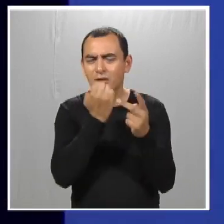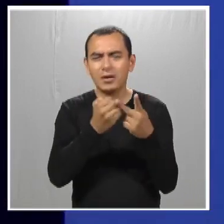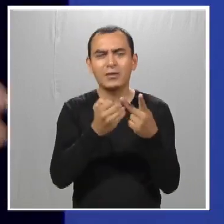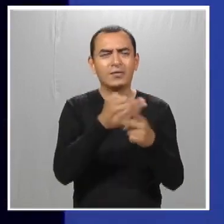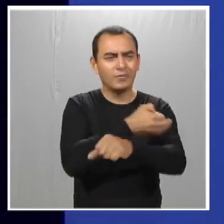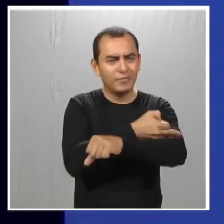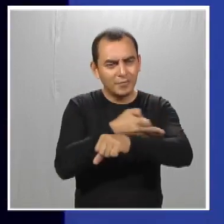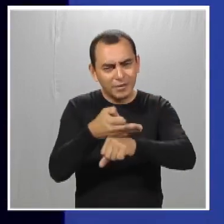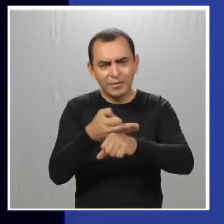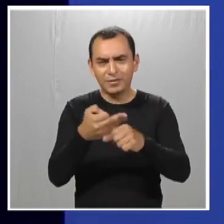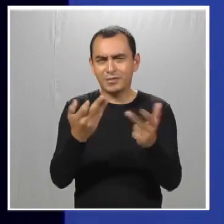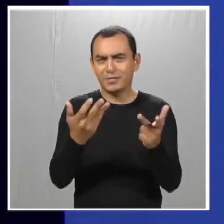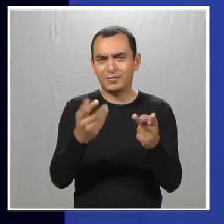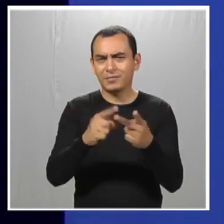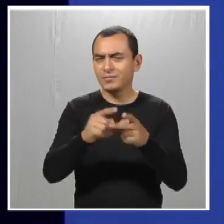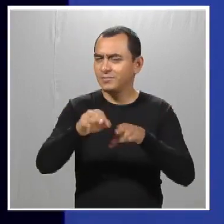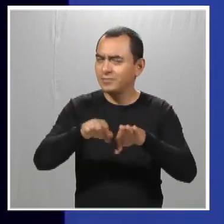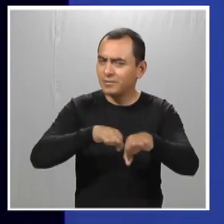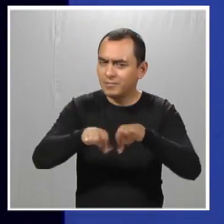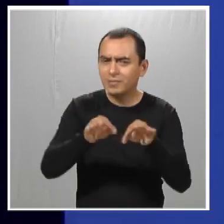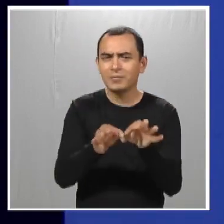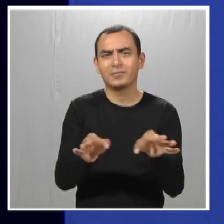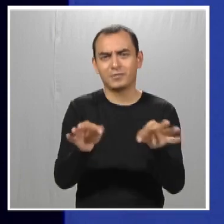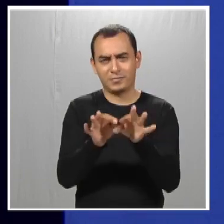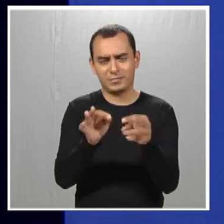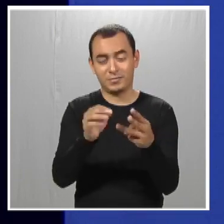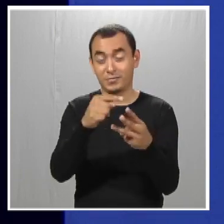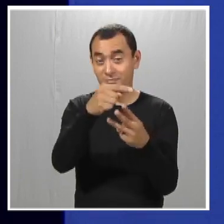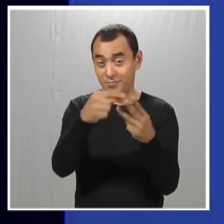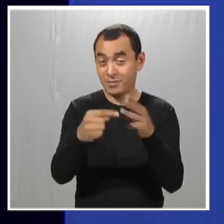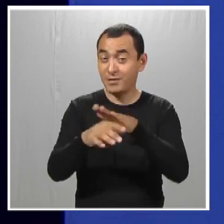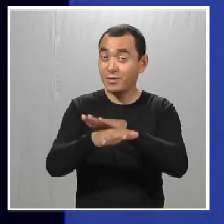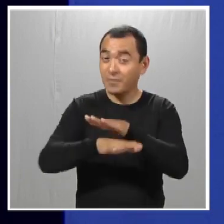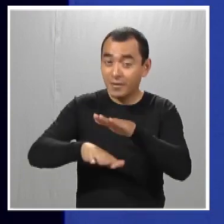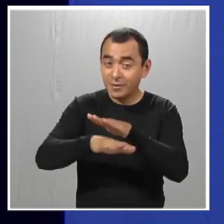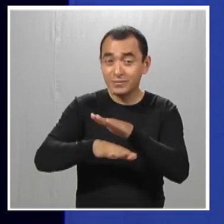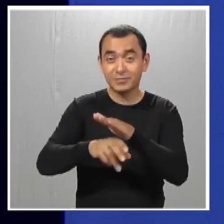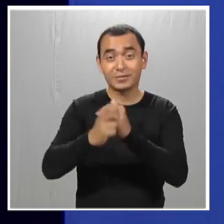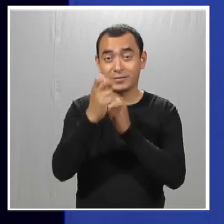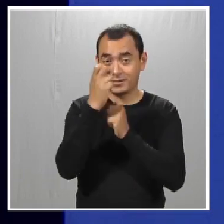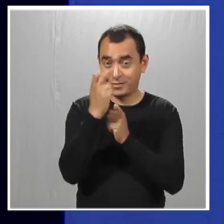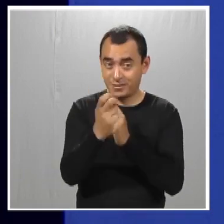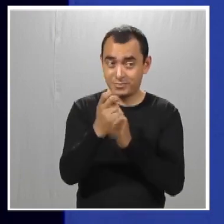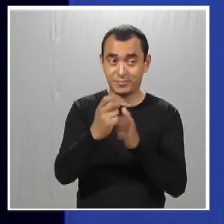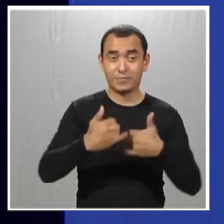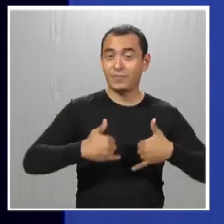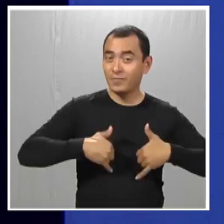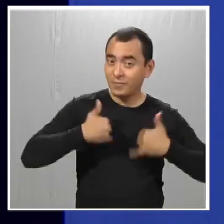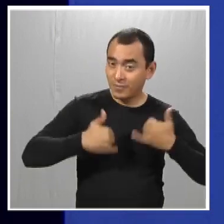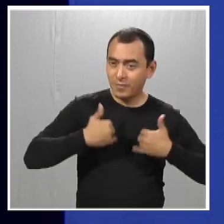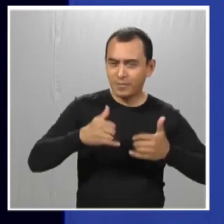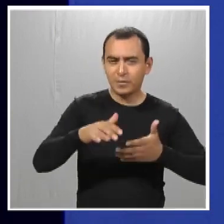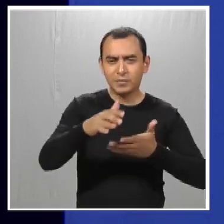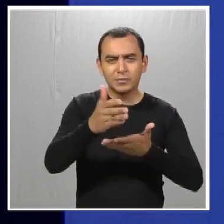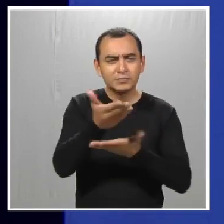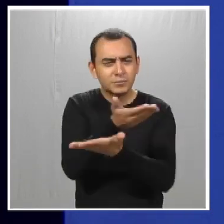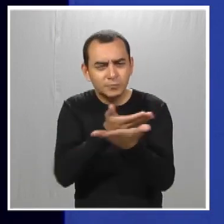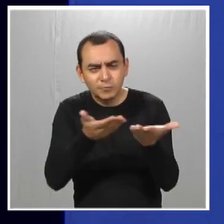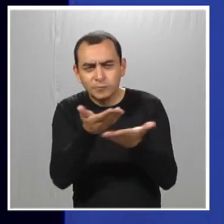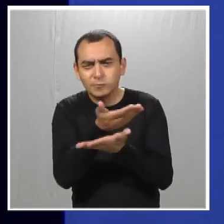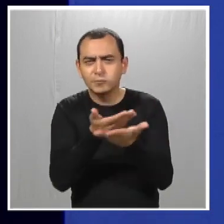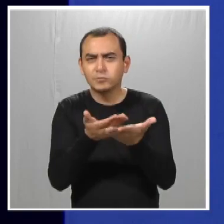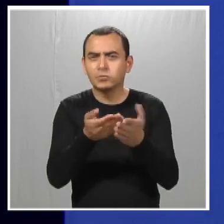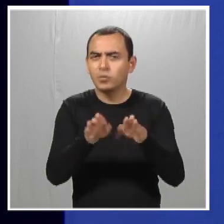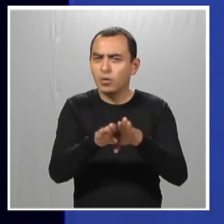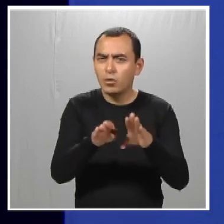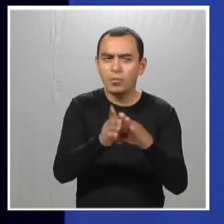importa, tiene escuela, tiene familia, lo que nos importa es el trabajo, pero realmente la base de todo eso es que los chicos tengan la parte